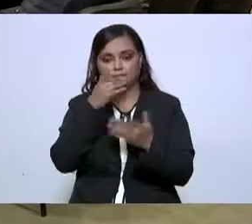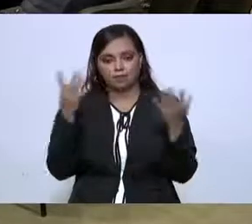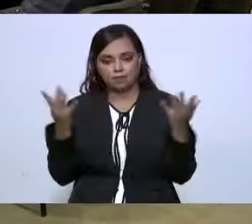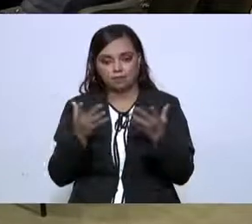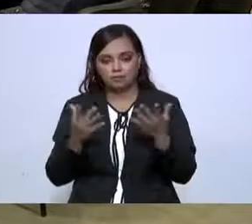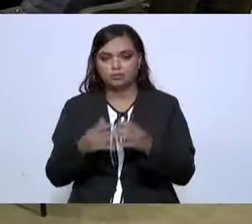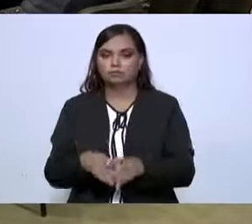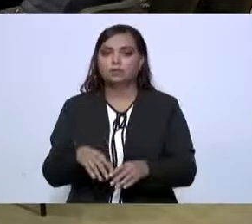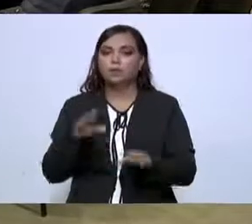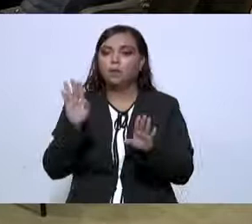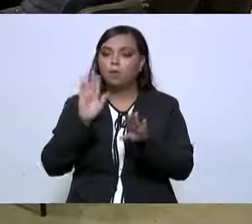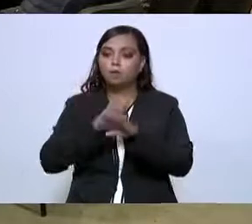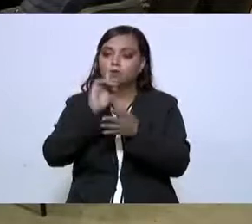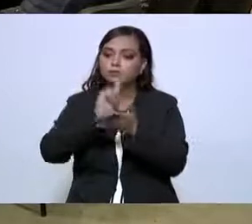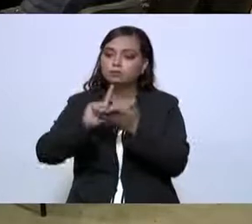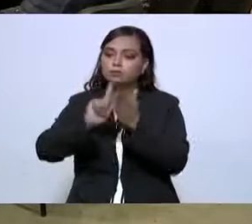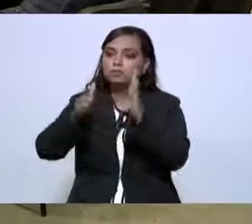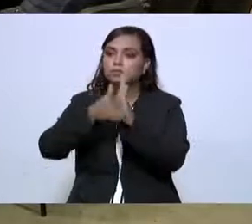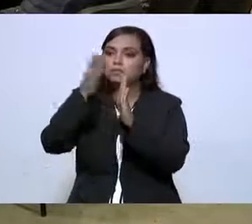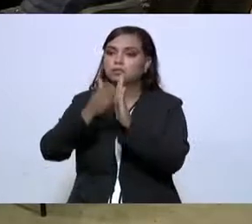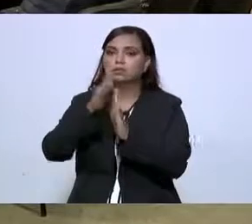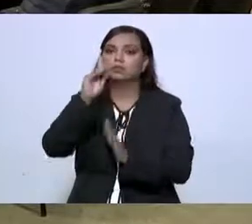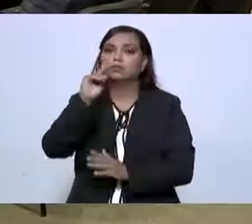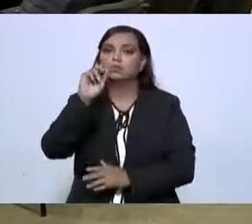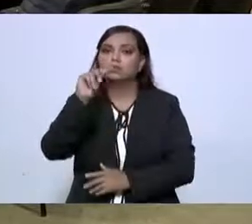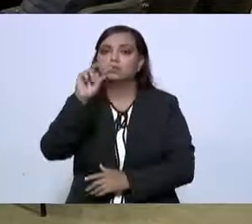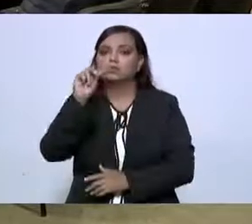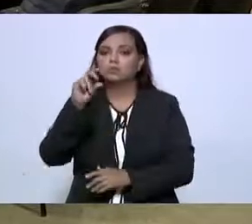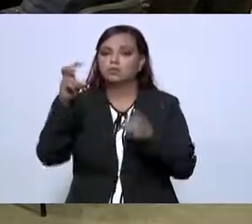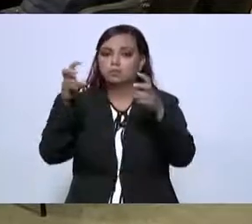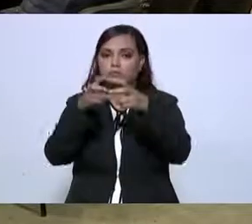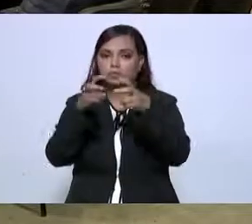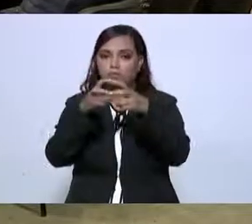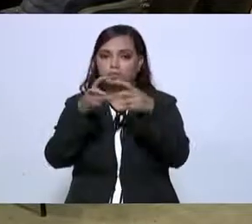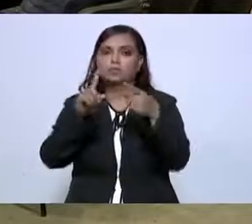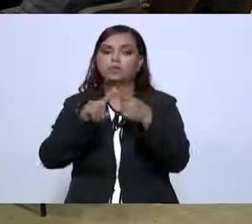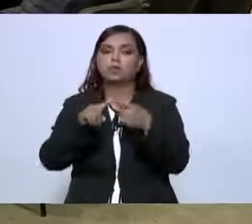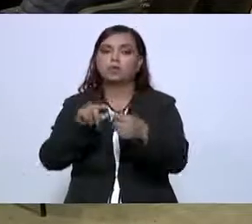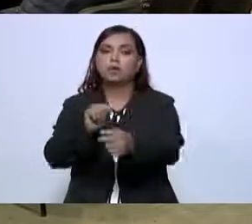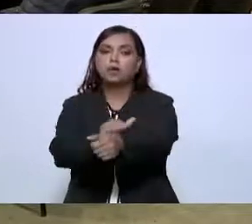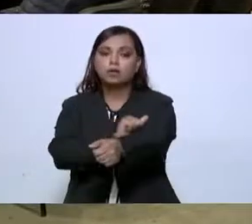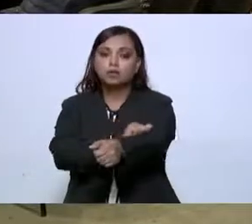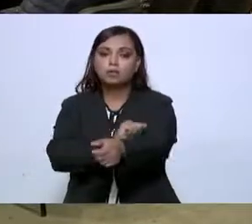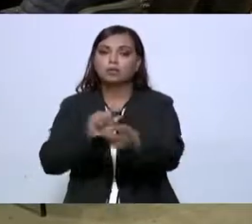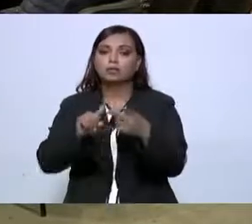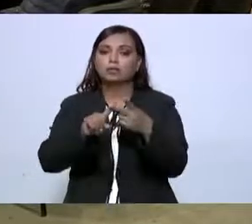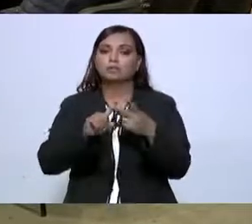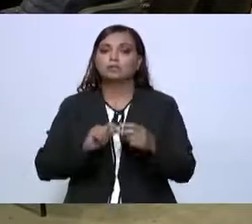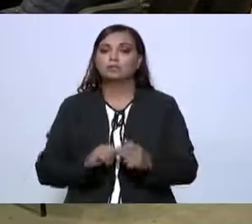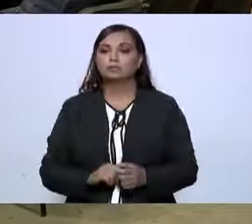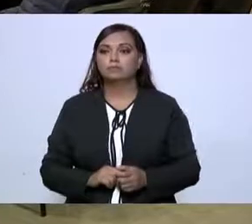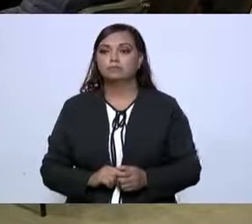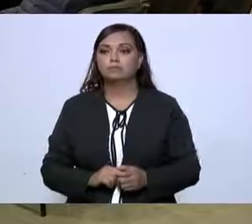que se rehabilite el puerto de Tampico, de Altamira y